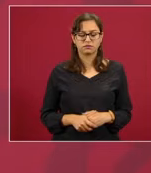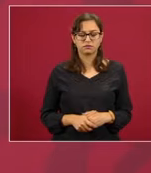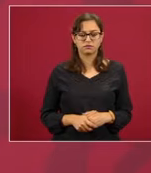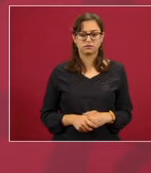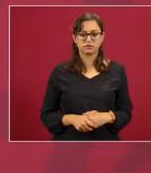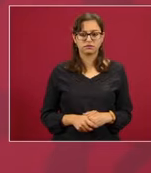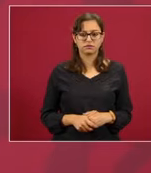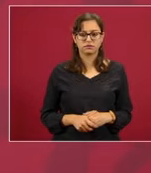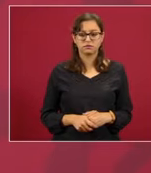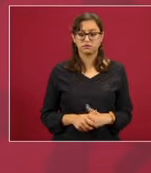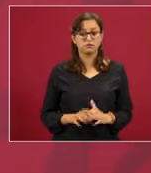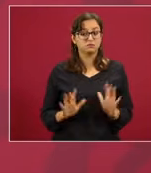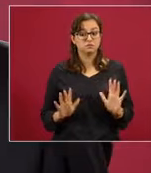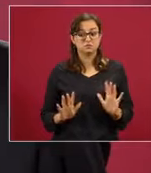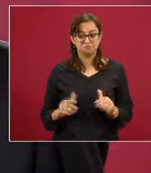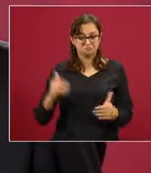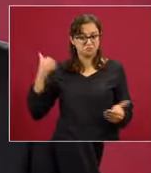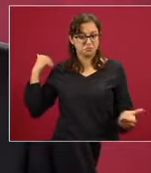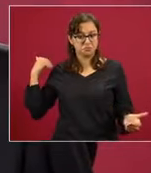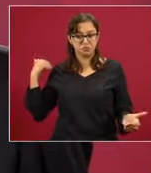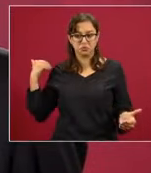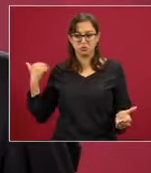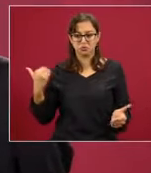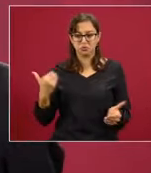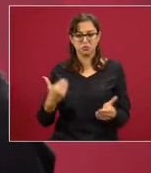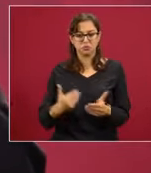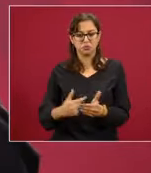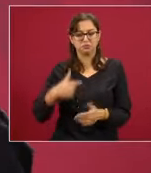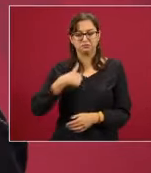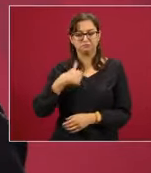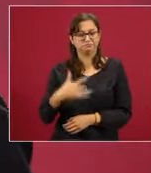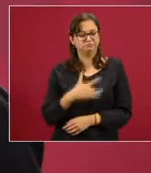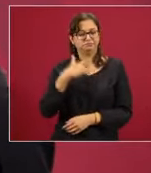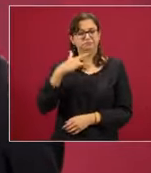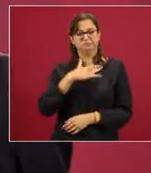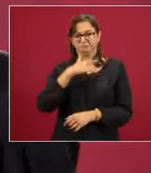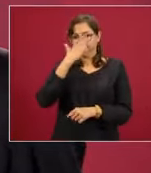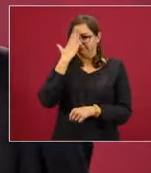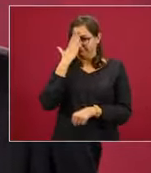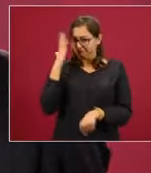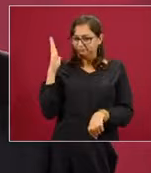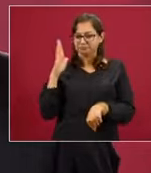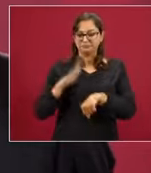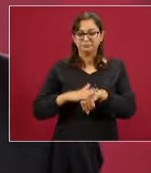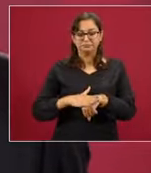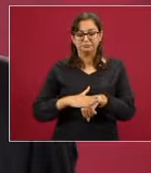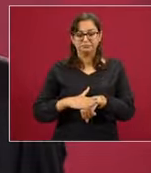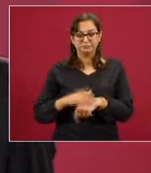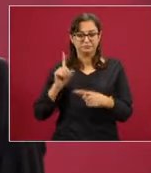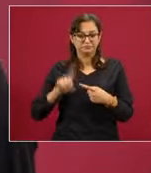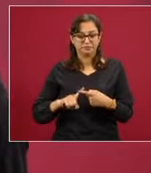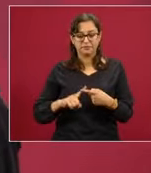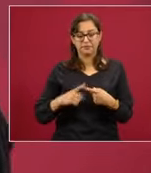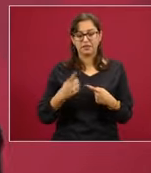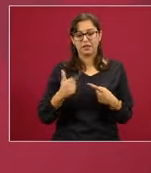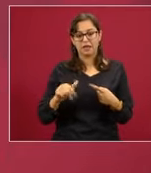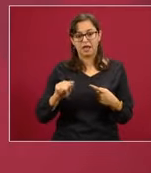hasta ahora en lo que hizo Gandhi